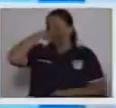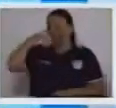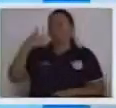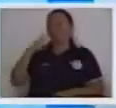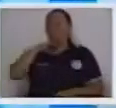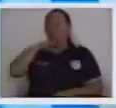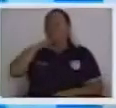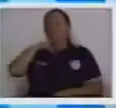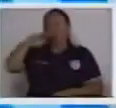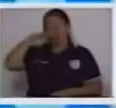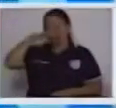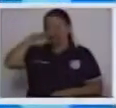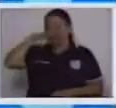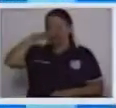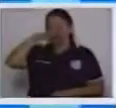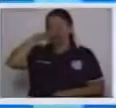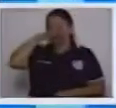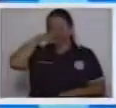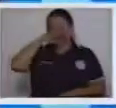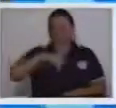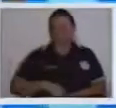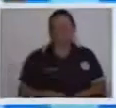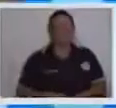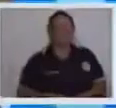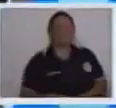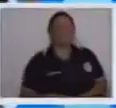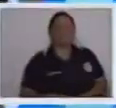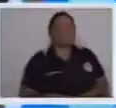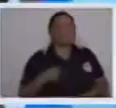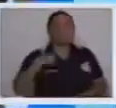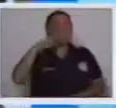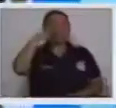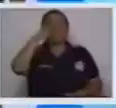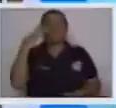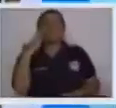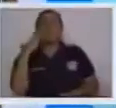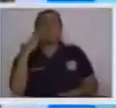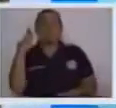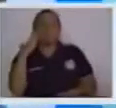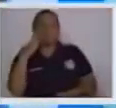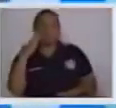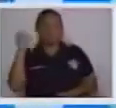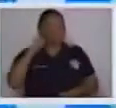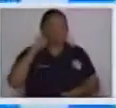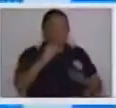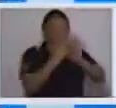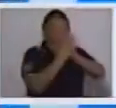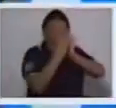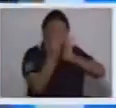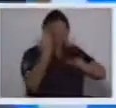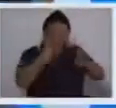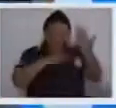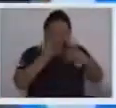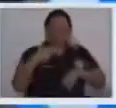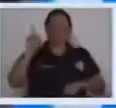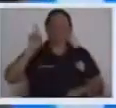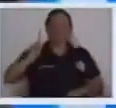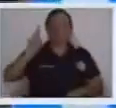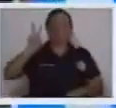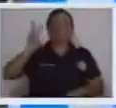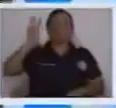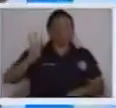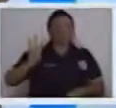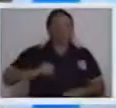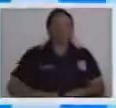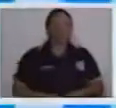su mano aquí en su nariz. Exacto. Esto es cerdito. Y decimos, el cerdito de mamá, de mamá. Y así cantamos. Muy bien. Juntos a la una,